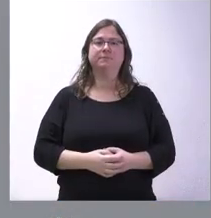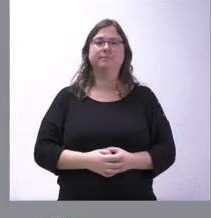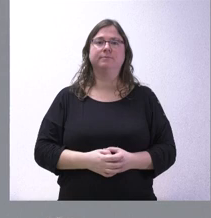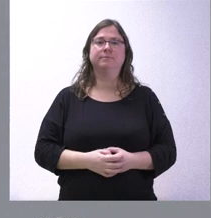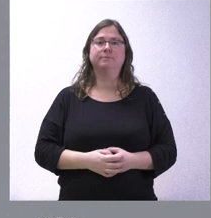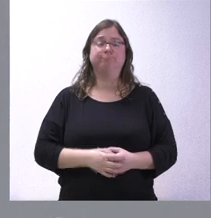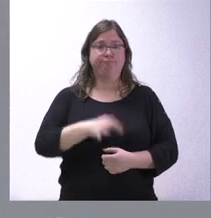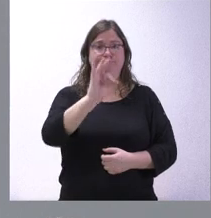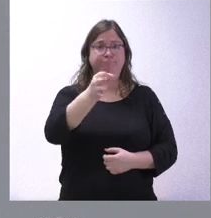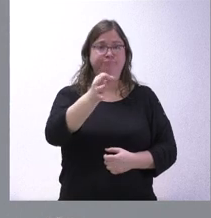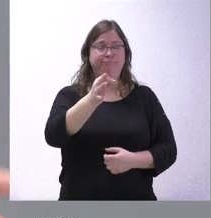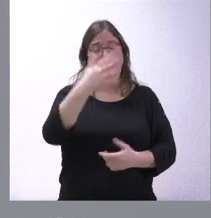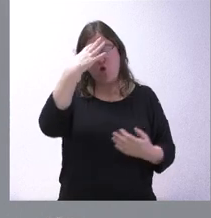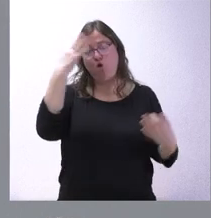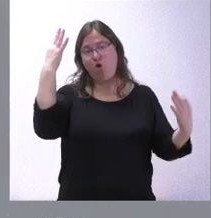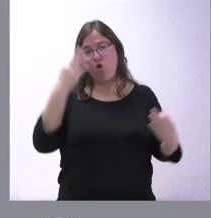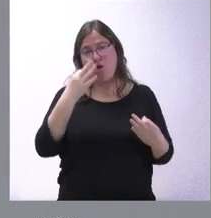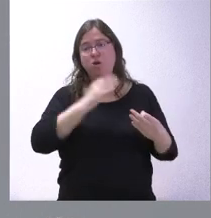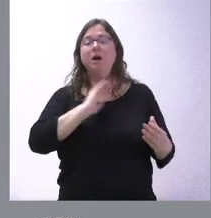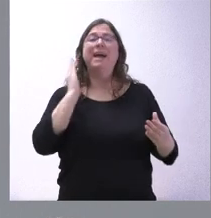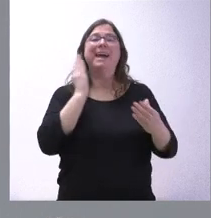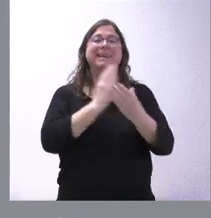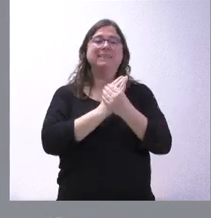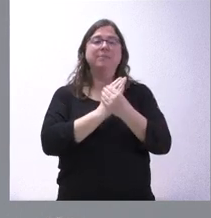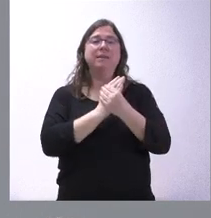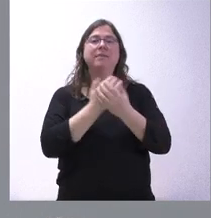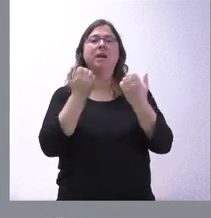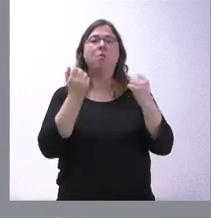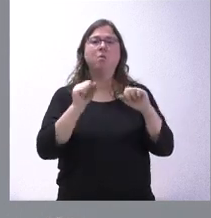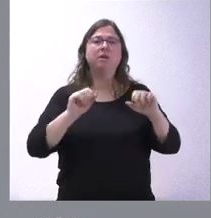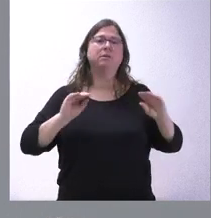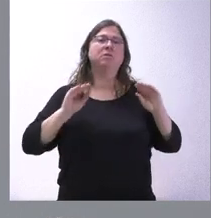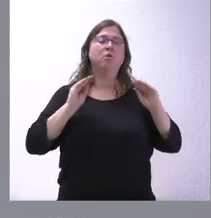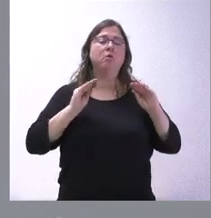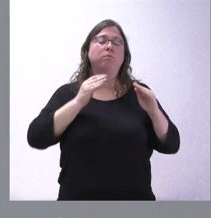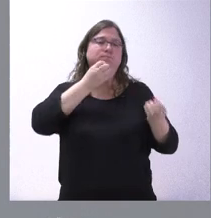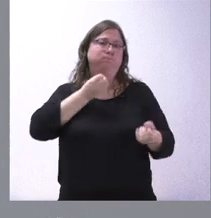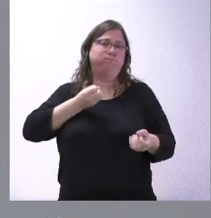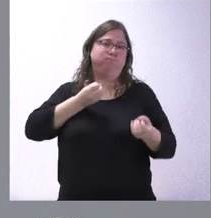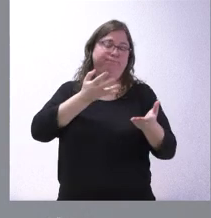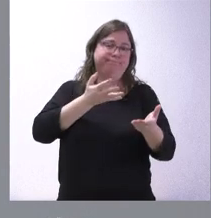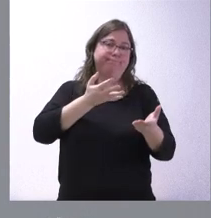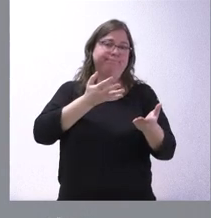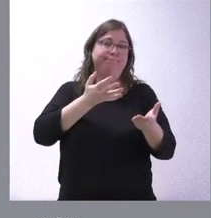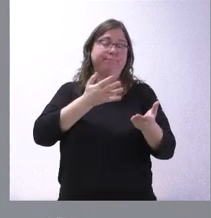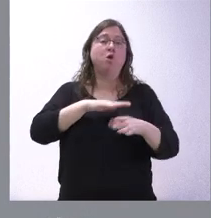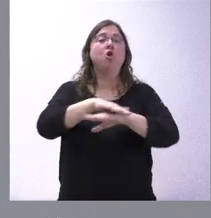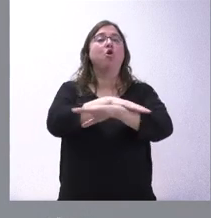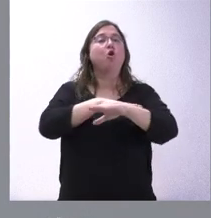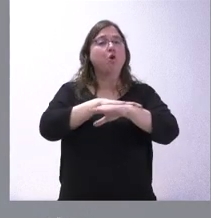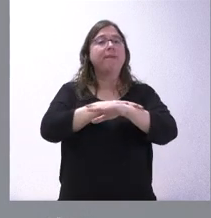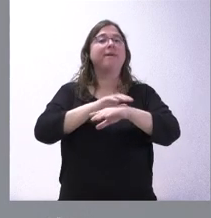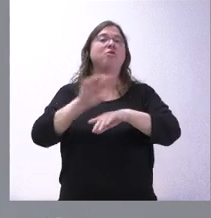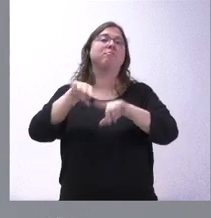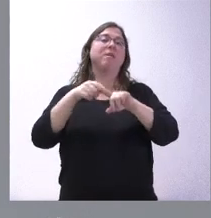Es verdad que, lógicamente, el expediente, más allá de la propia comunicación del Gobierno y de sus consejeros, luego tiene un